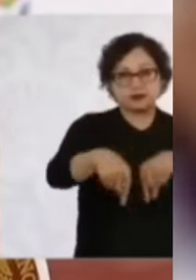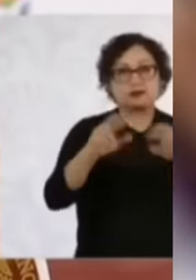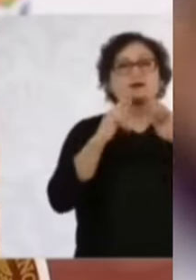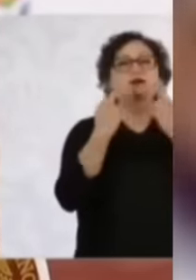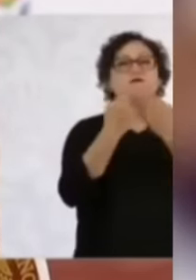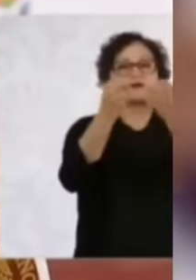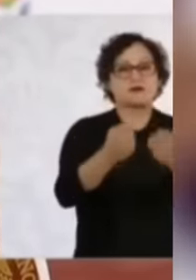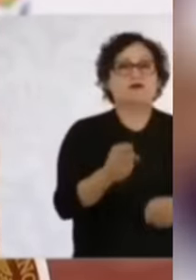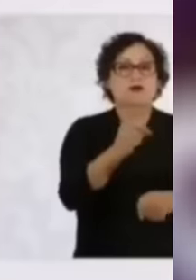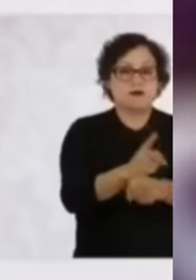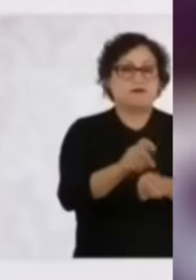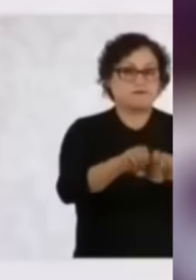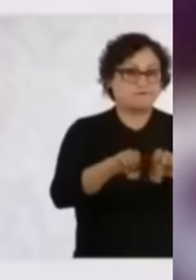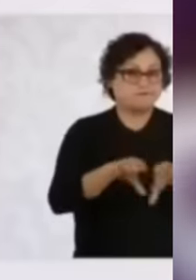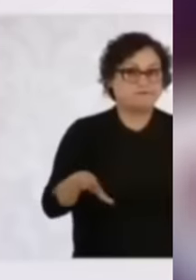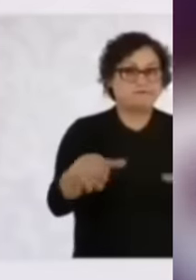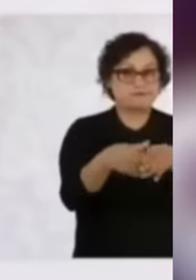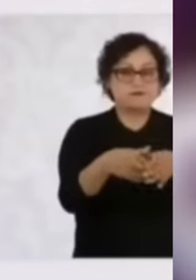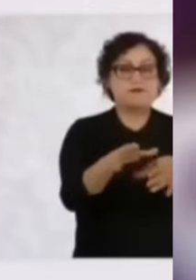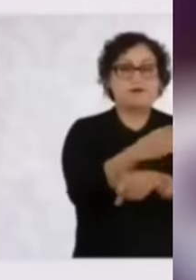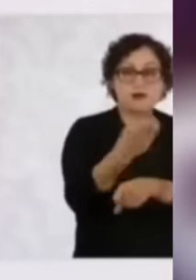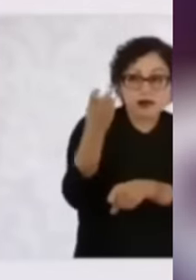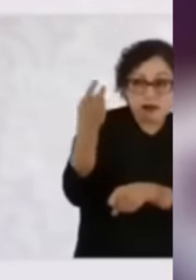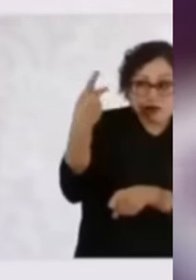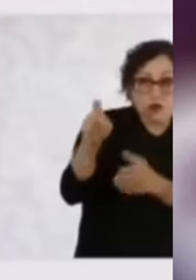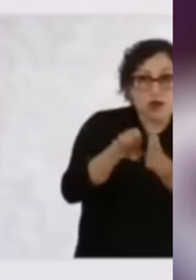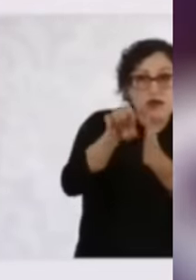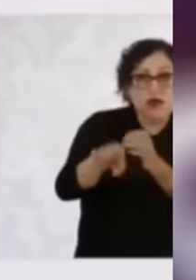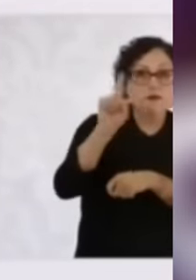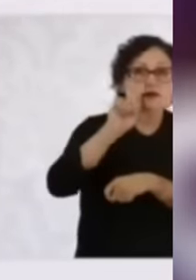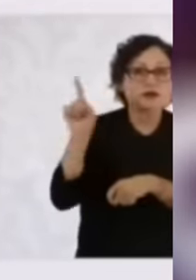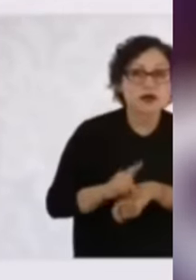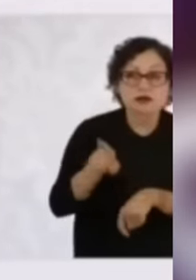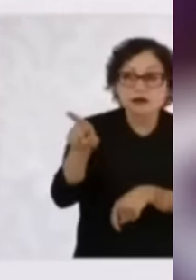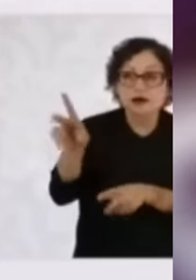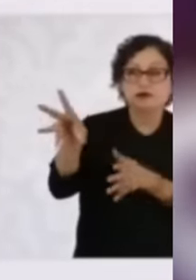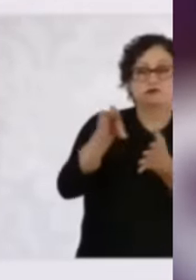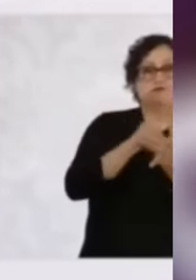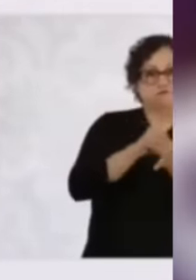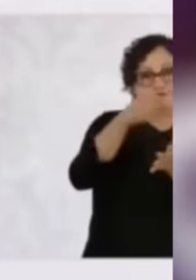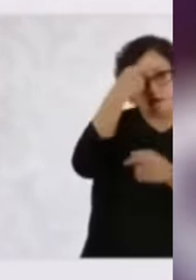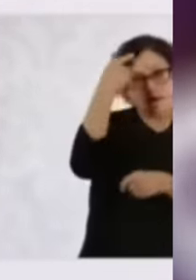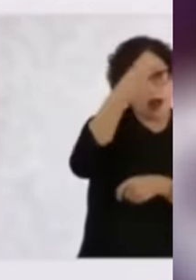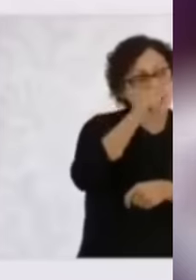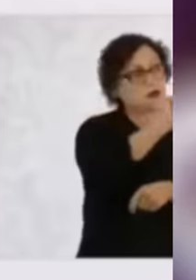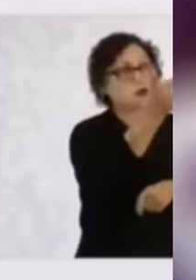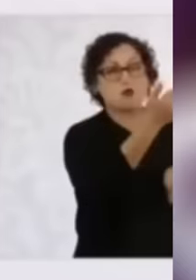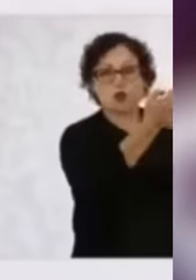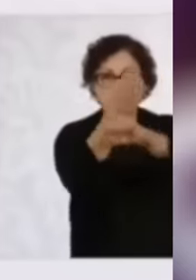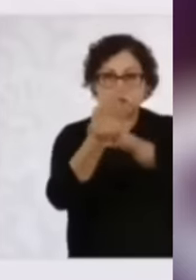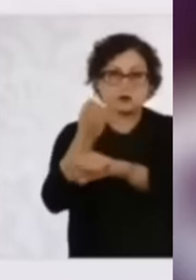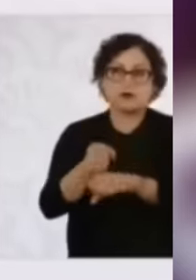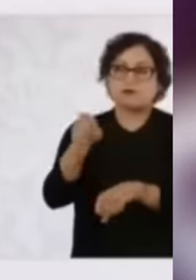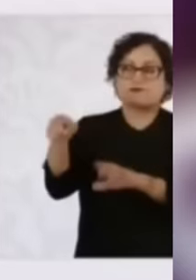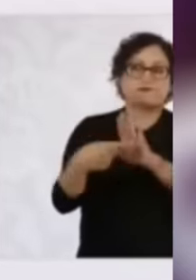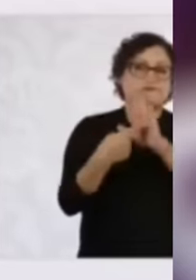porque vamos a tomar el ejemplo de Zacatecas y de otras entidades de la República, pero particularmente de Zacatecas para que sea